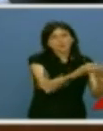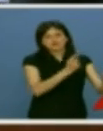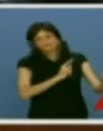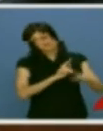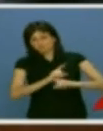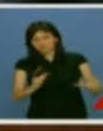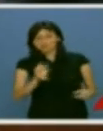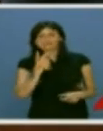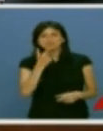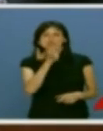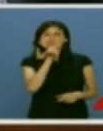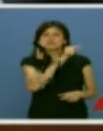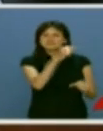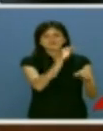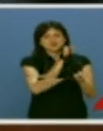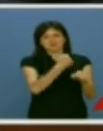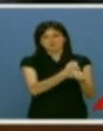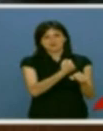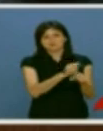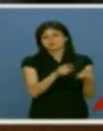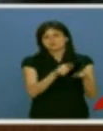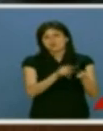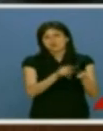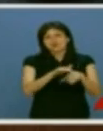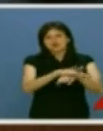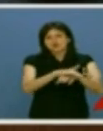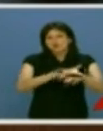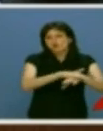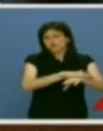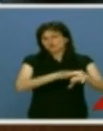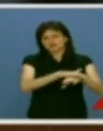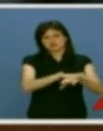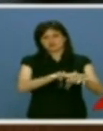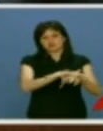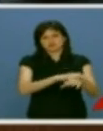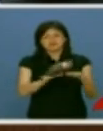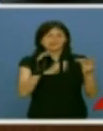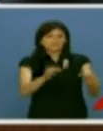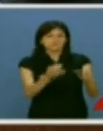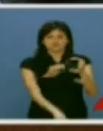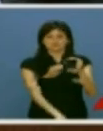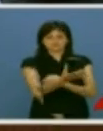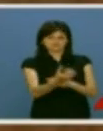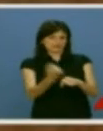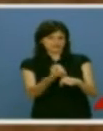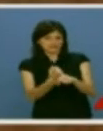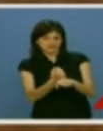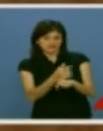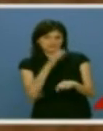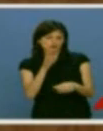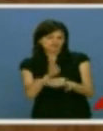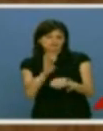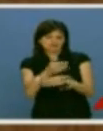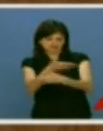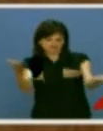le anuncio que va a trabajar usted como si tuviera un gobierno de concentración siempre que se dedique a la creación de empleo y a la garantía del estado del